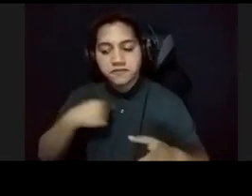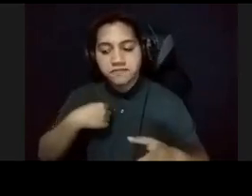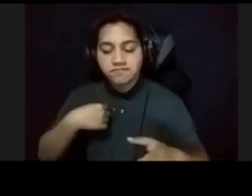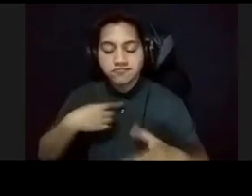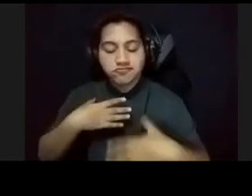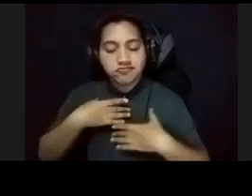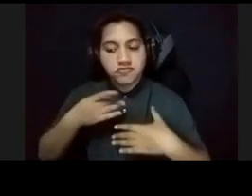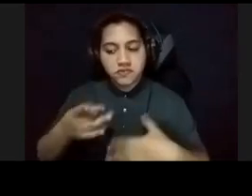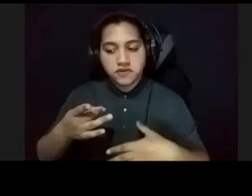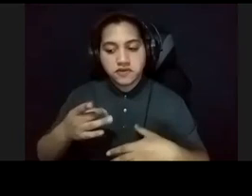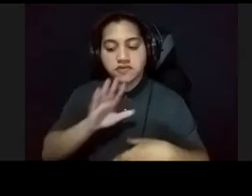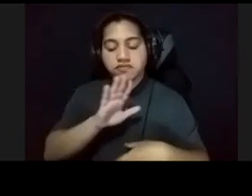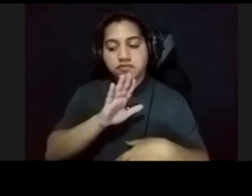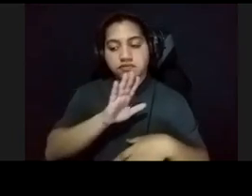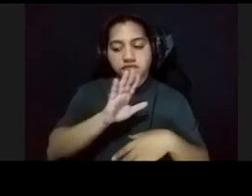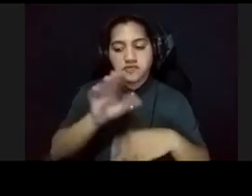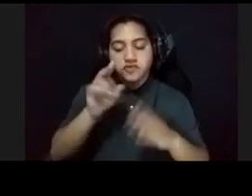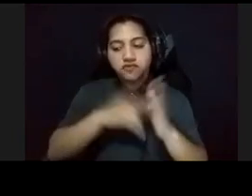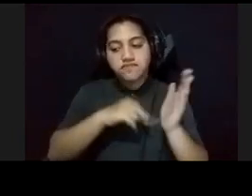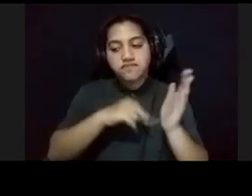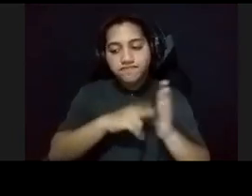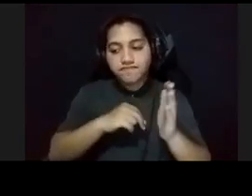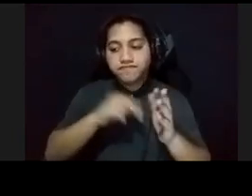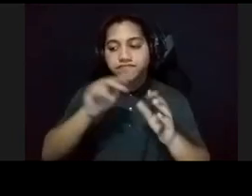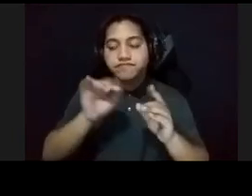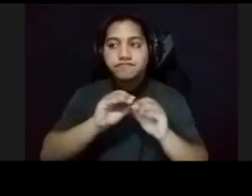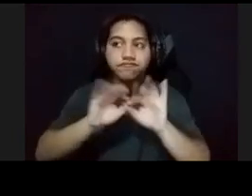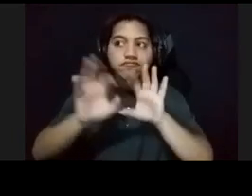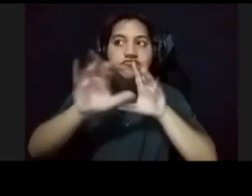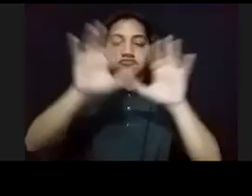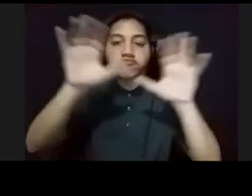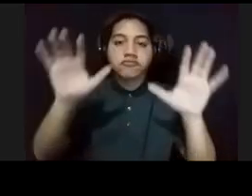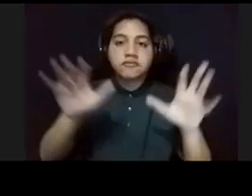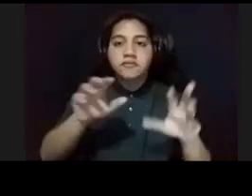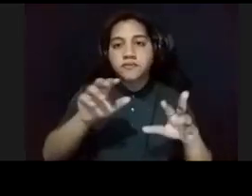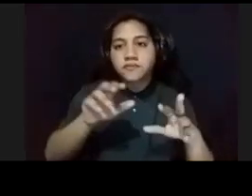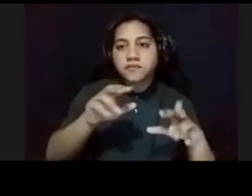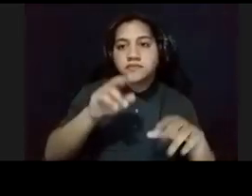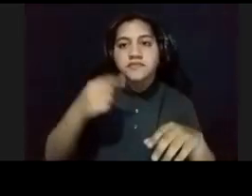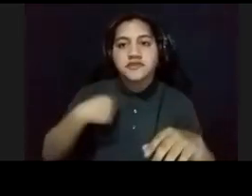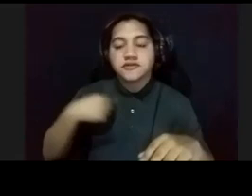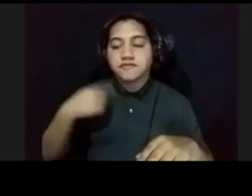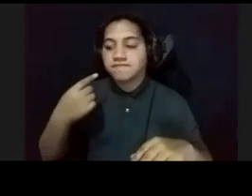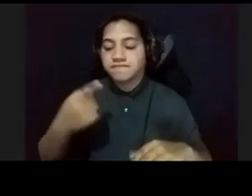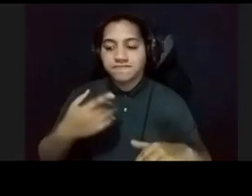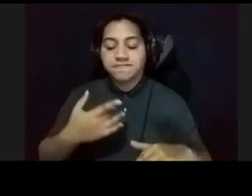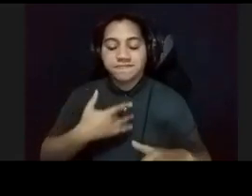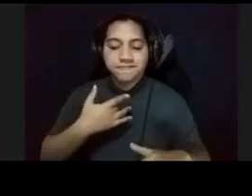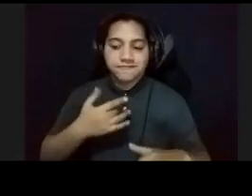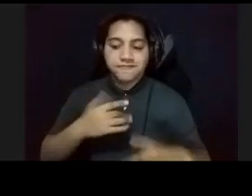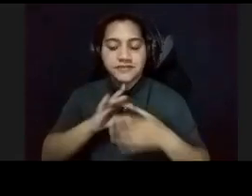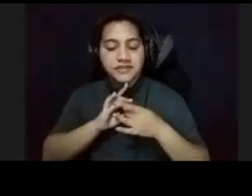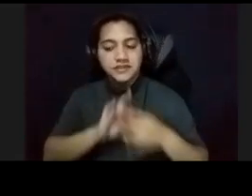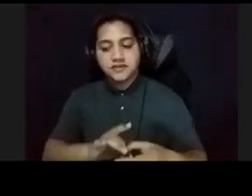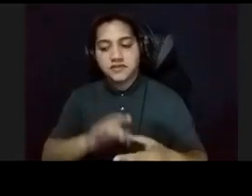piezas abstractas, yo pinto abstracción, y, por lo tanto, me, siempre me siento muy identificada, con